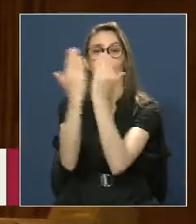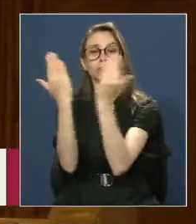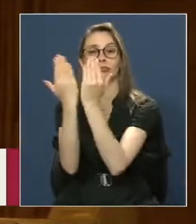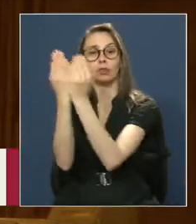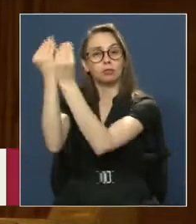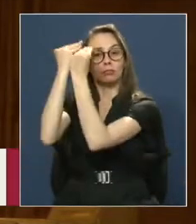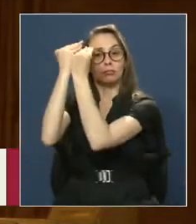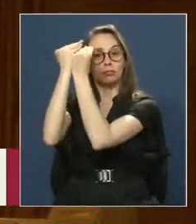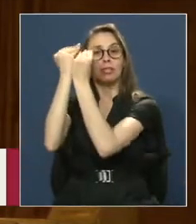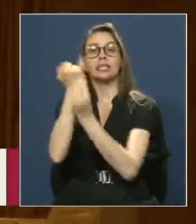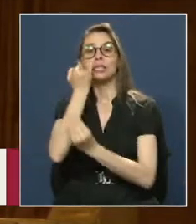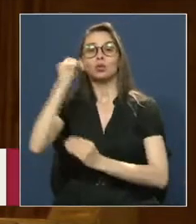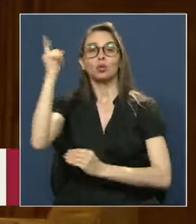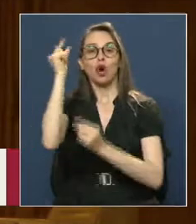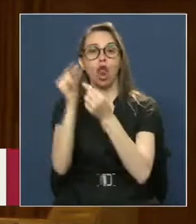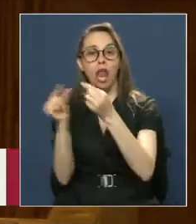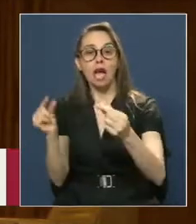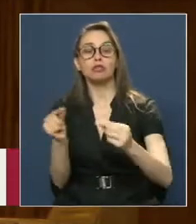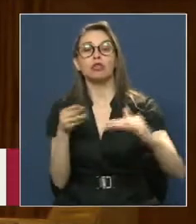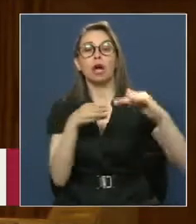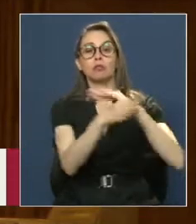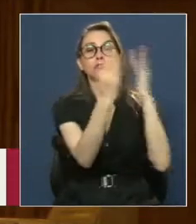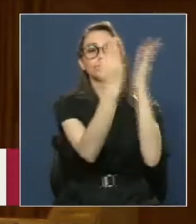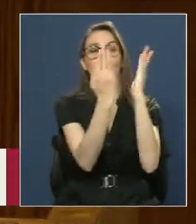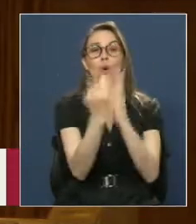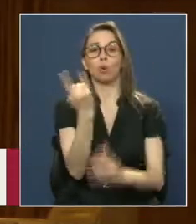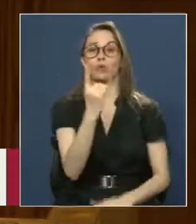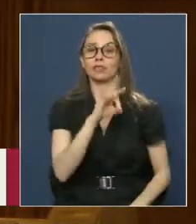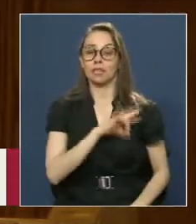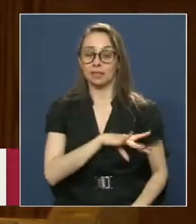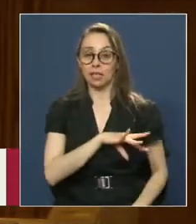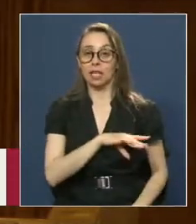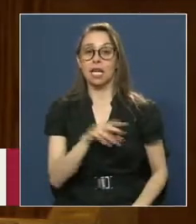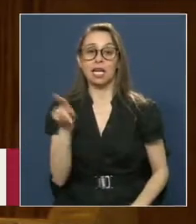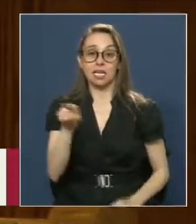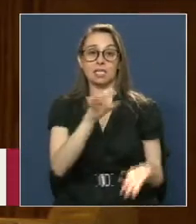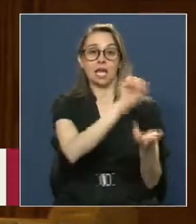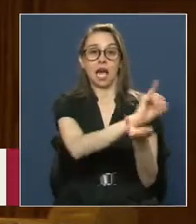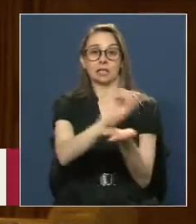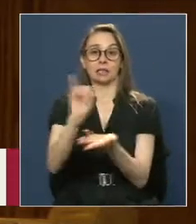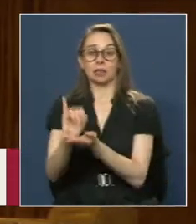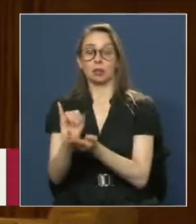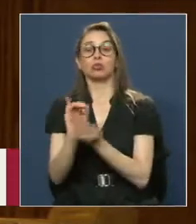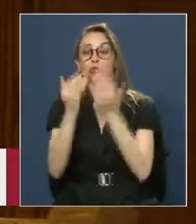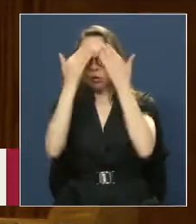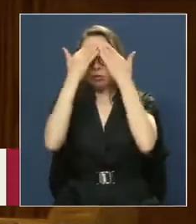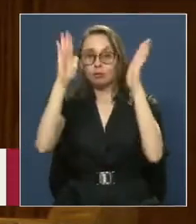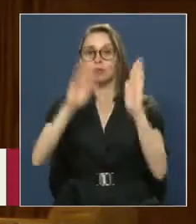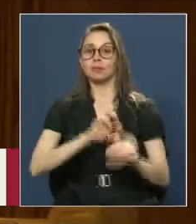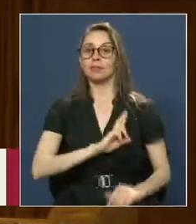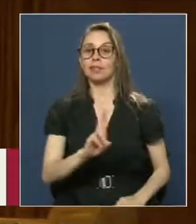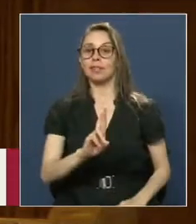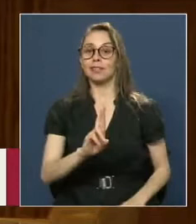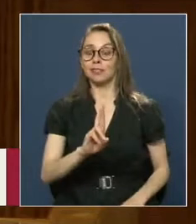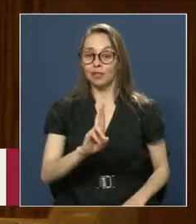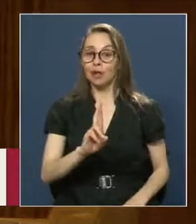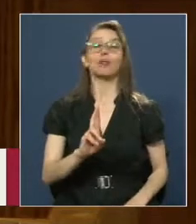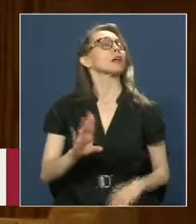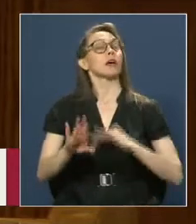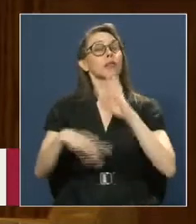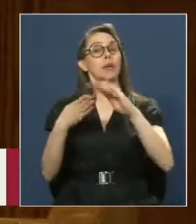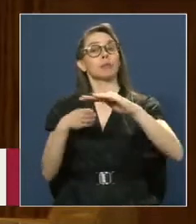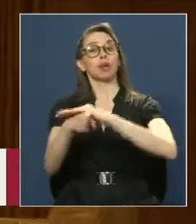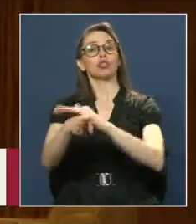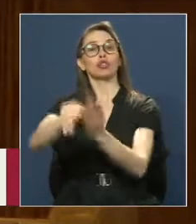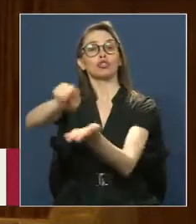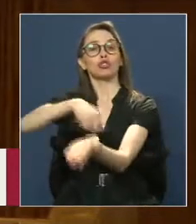Y posteriormente En la Universidad De Chile Instituciones Básicamente Laicas Y su posterior Ingreso A la